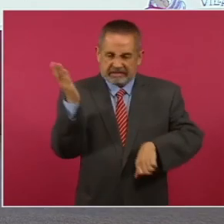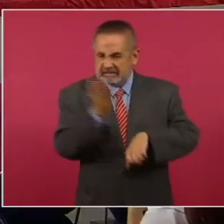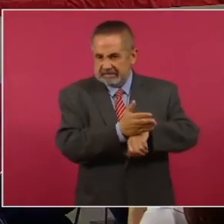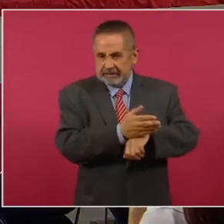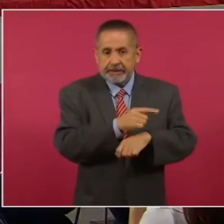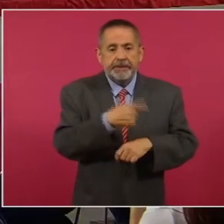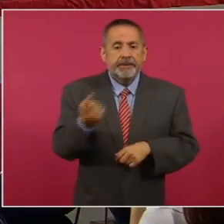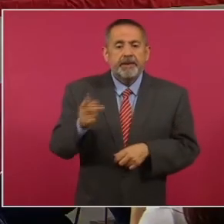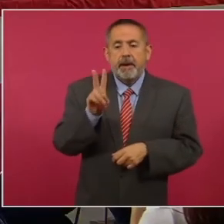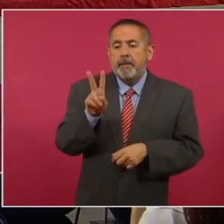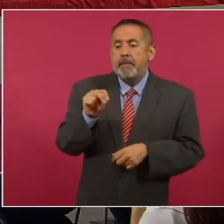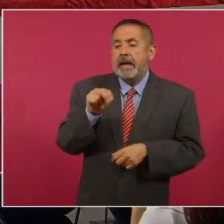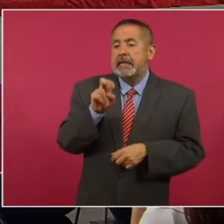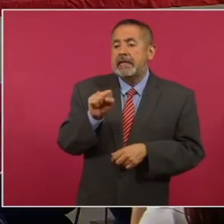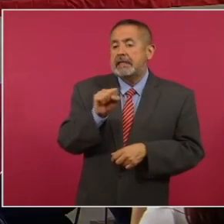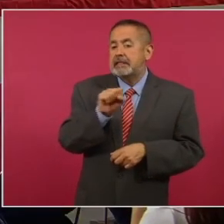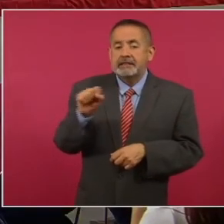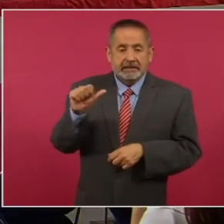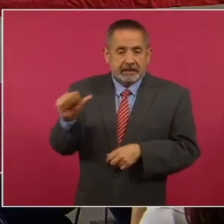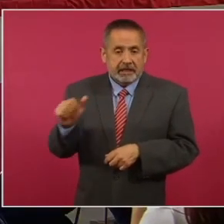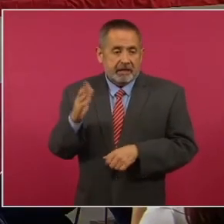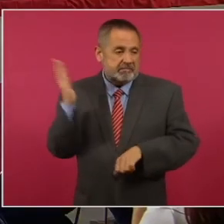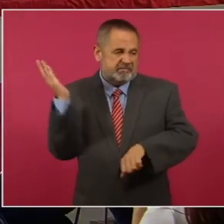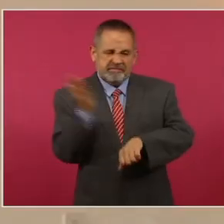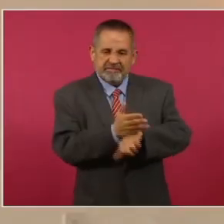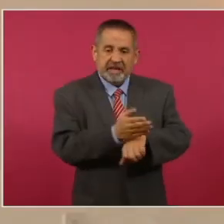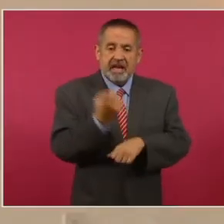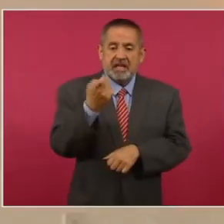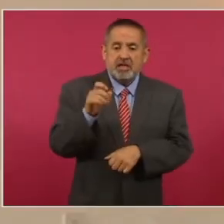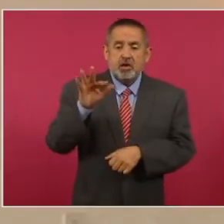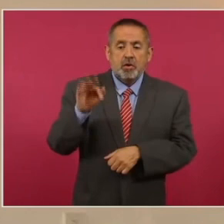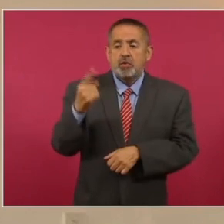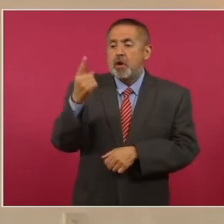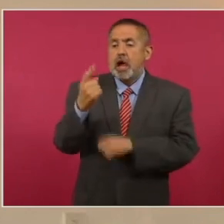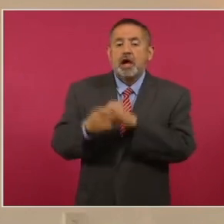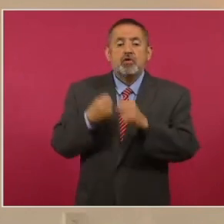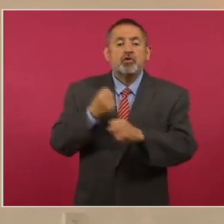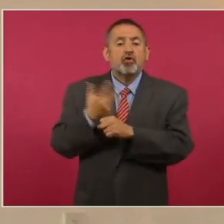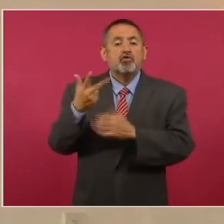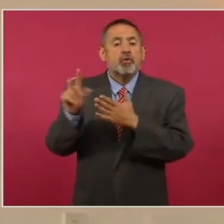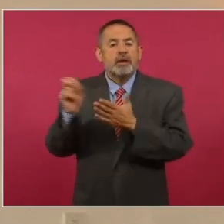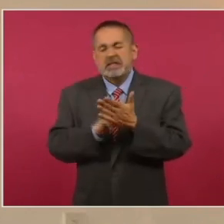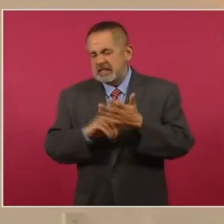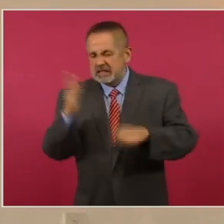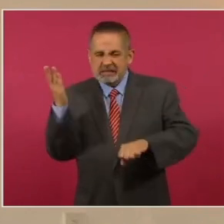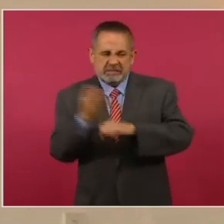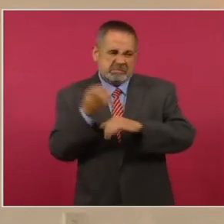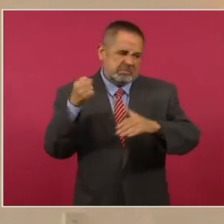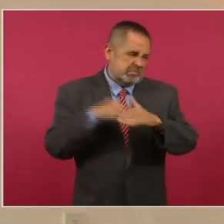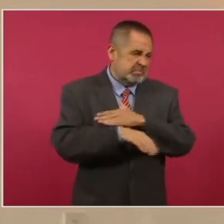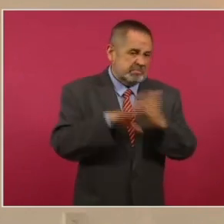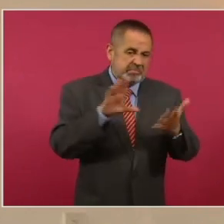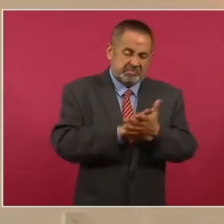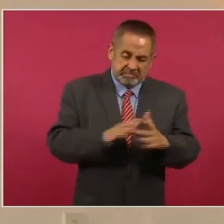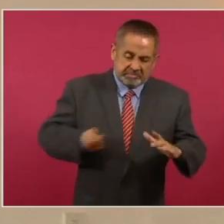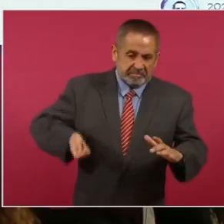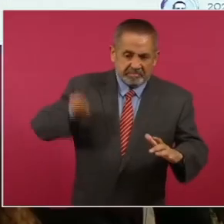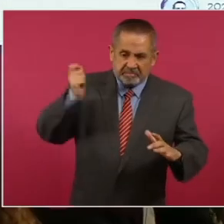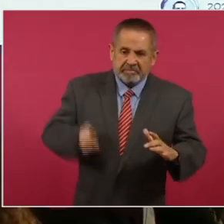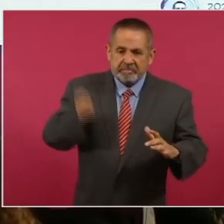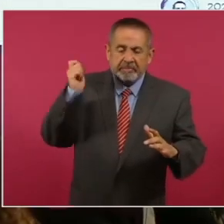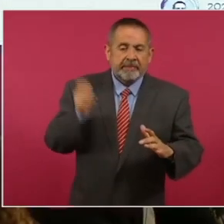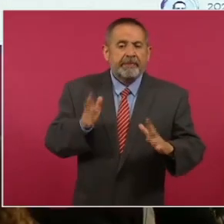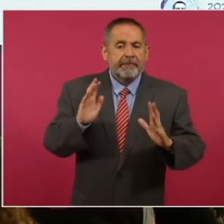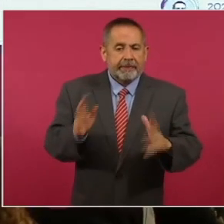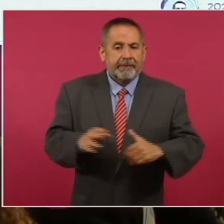Vanessa Lisbeth, a 141 años y ocho meses de prisión. Las dos fueron